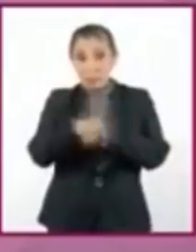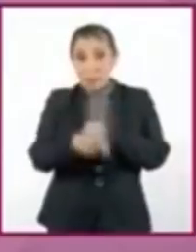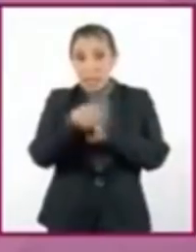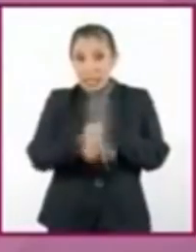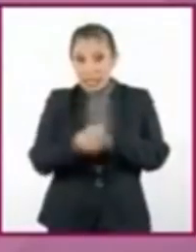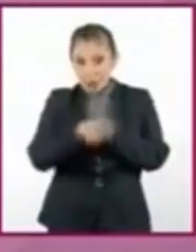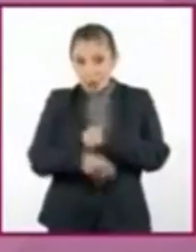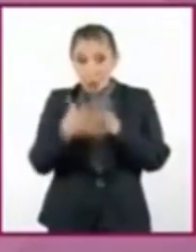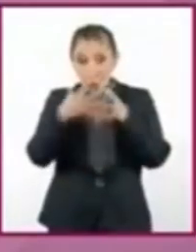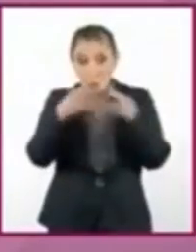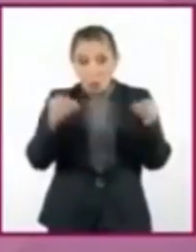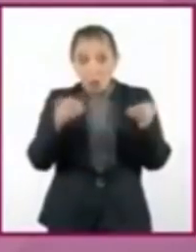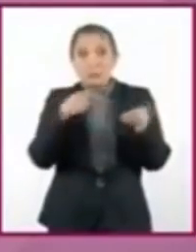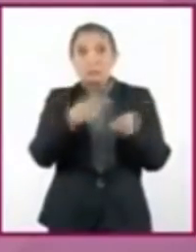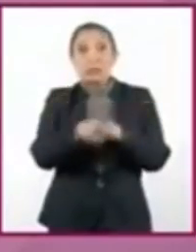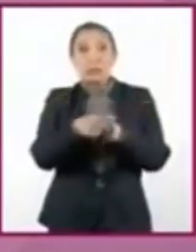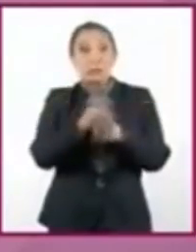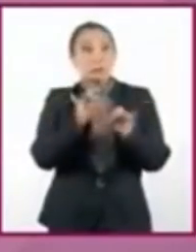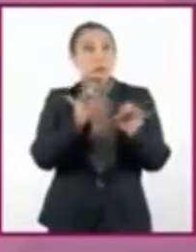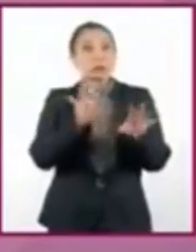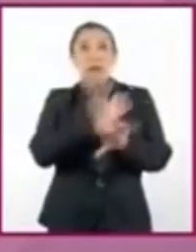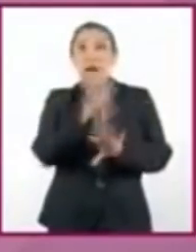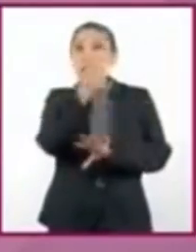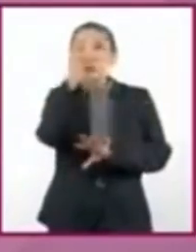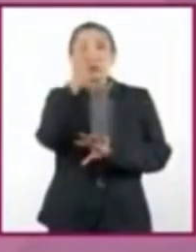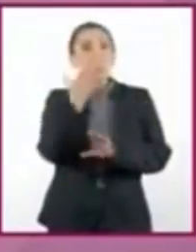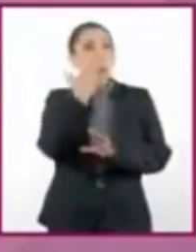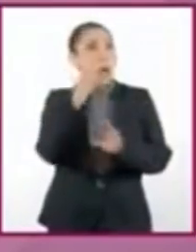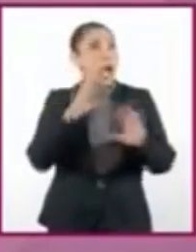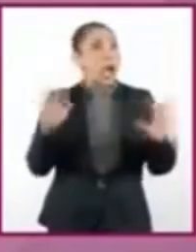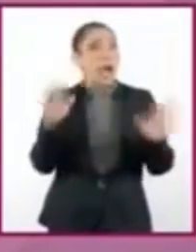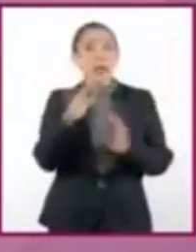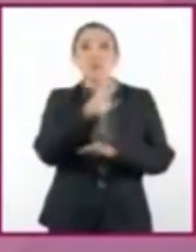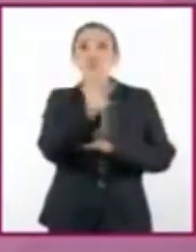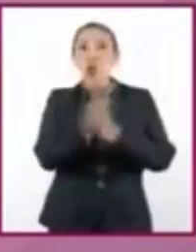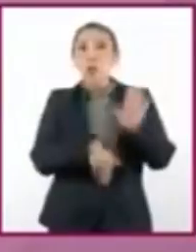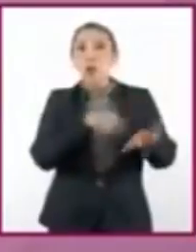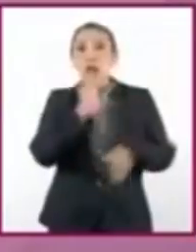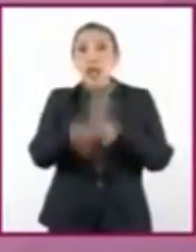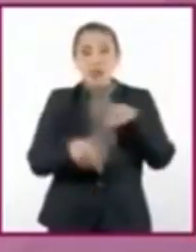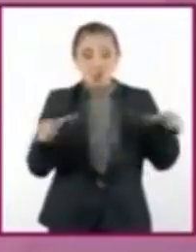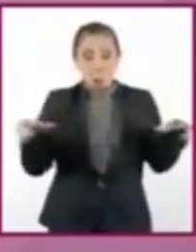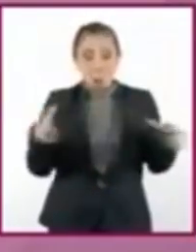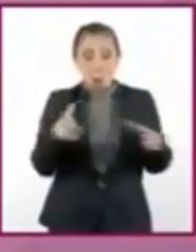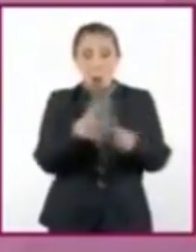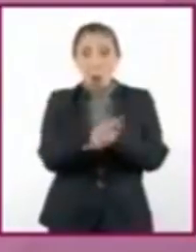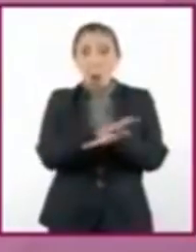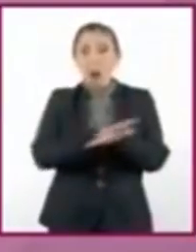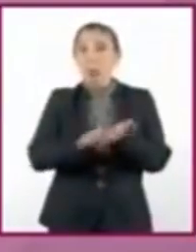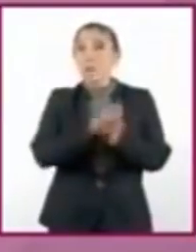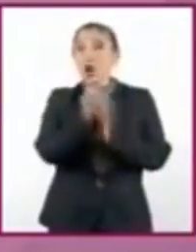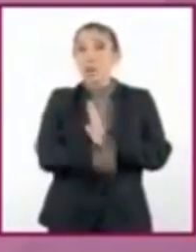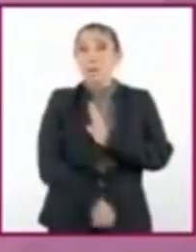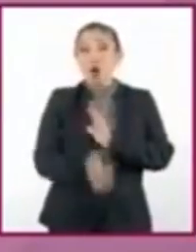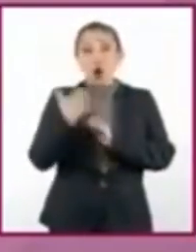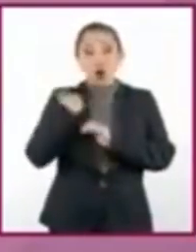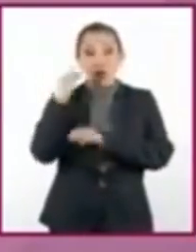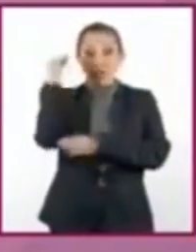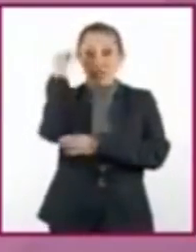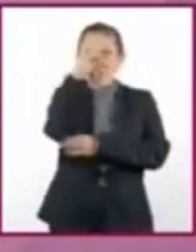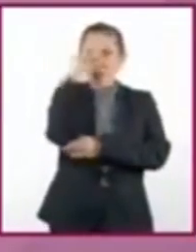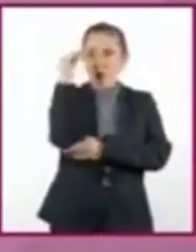que se encuentran en riesgo de desaparecer por completo. Es decir, mueren todos los especímenes, como en el caso de los dinosaurios.